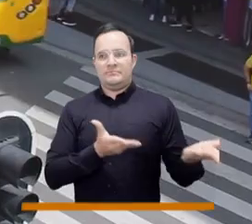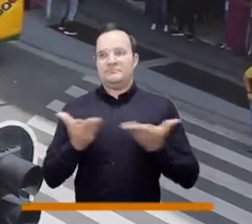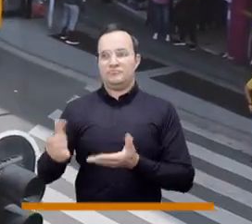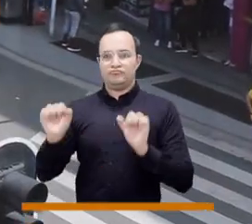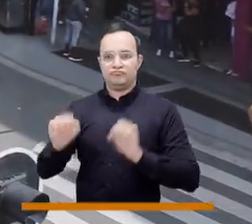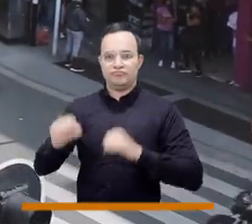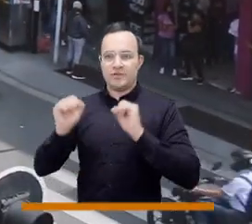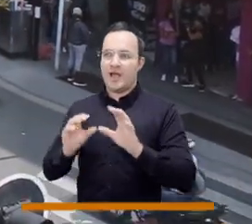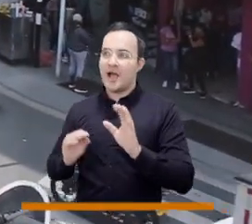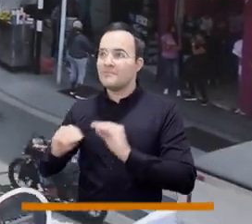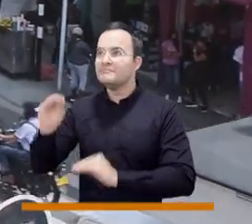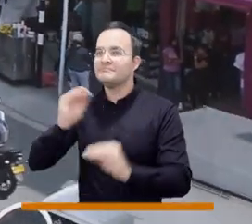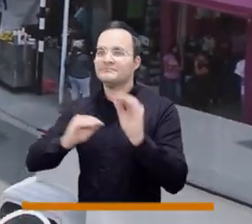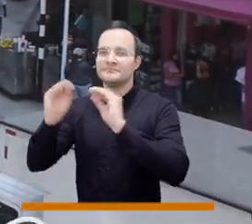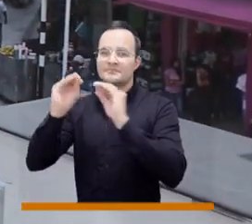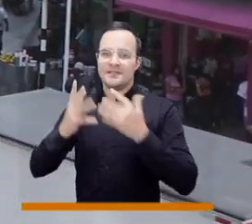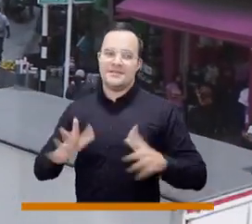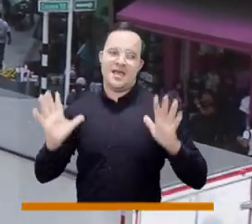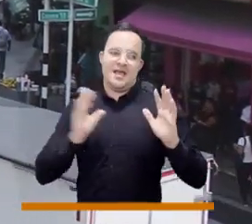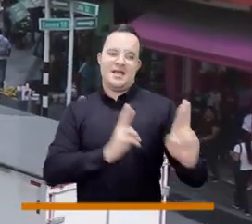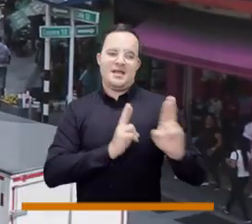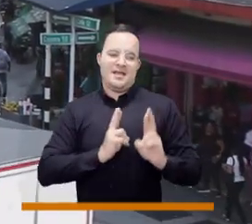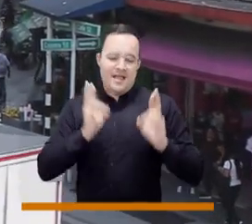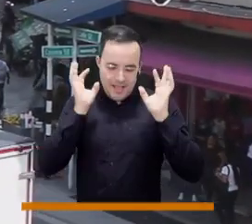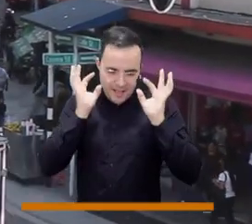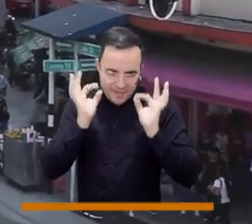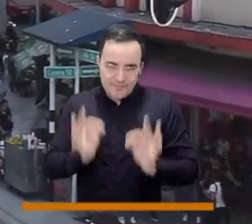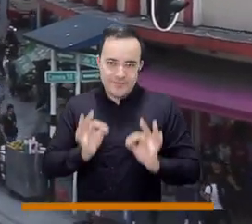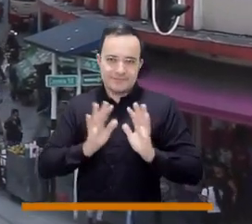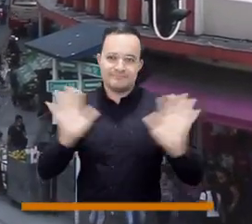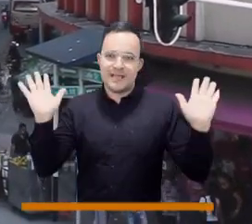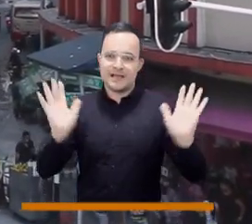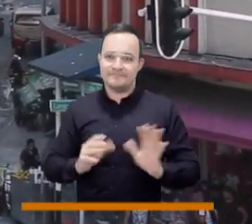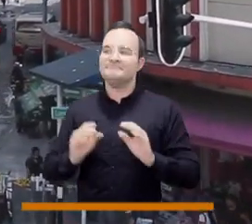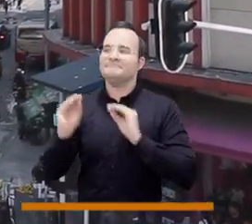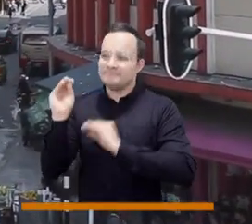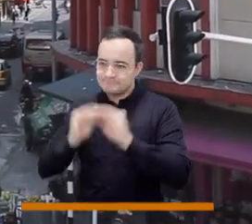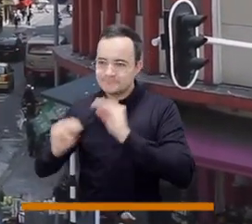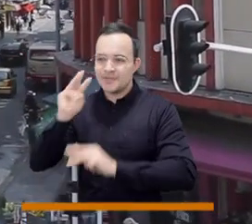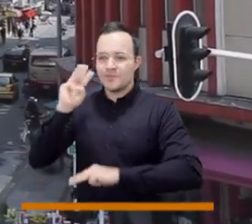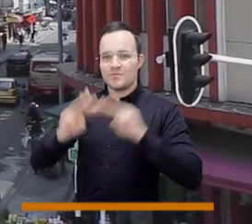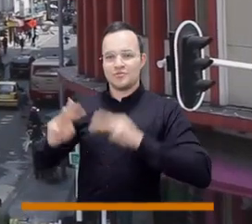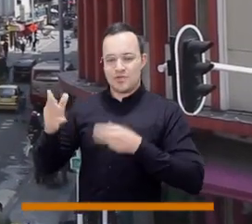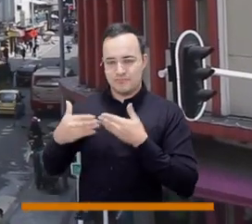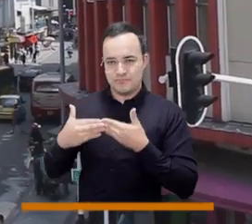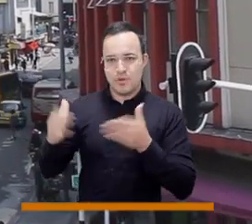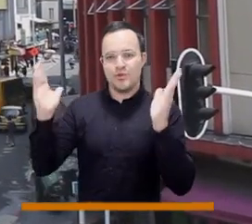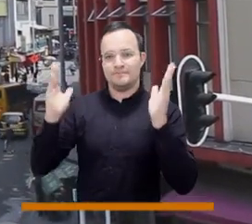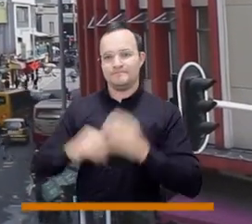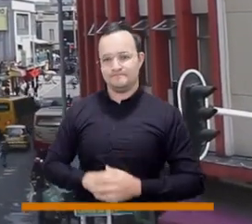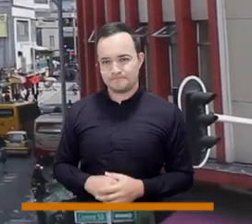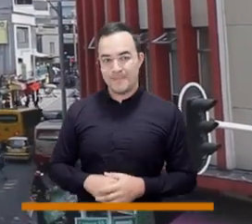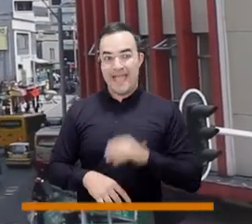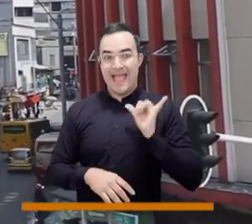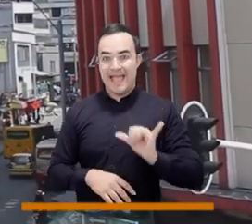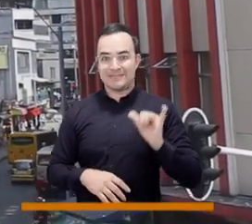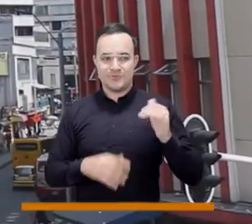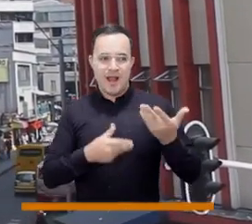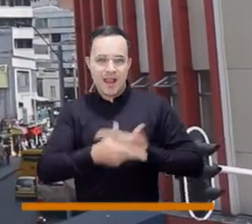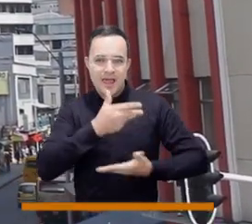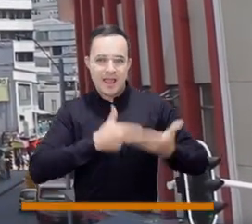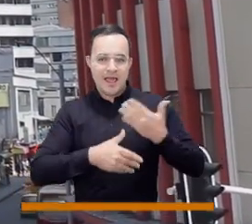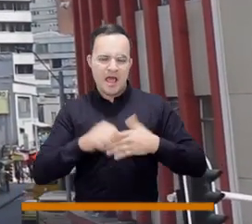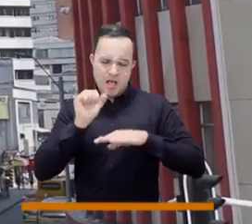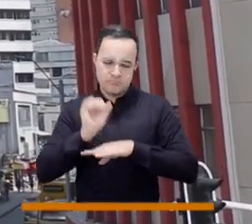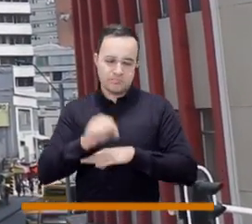realidad. Así que creo que ese es como el punto de quiebre que finalmente conduce a que el museo se pueda poner